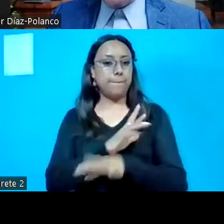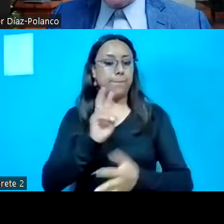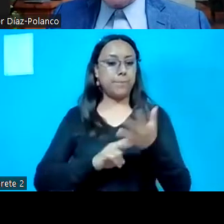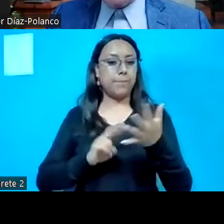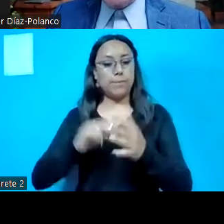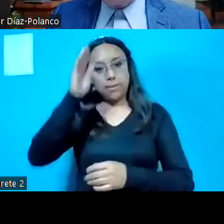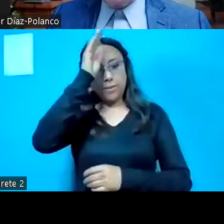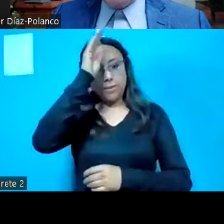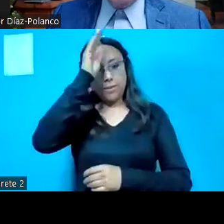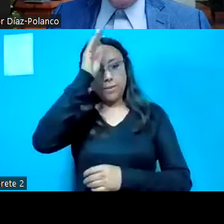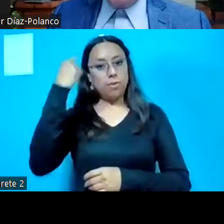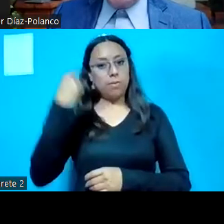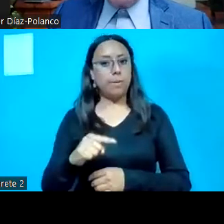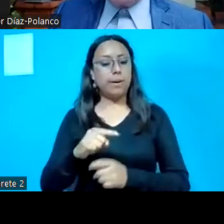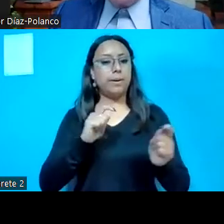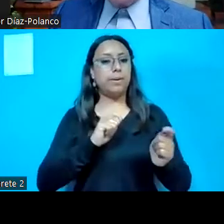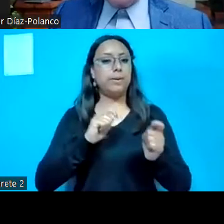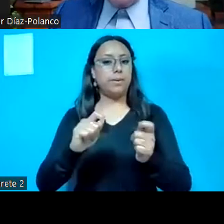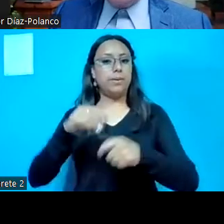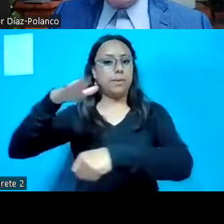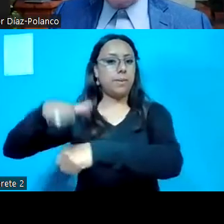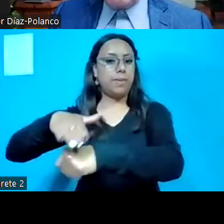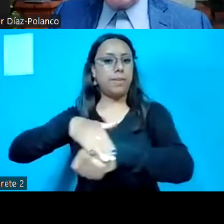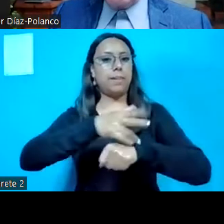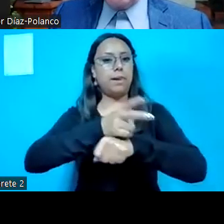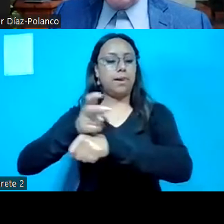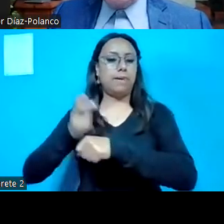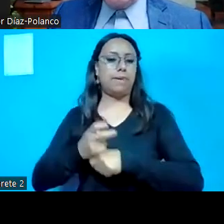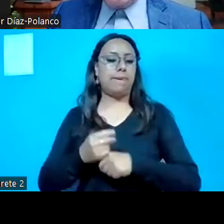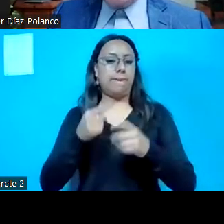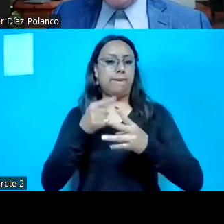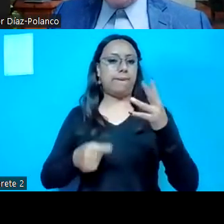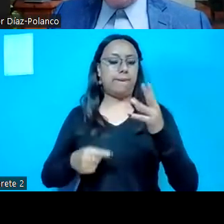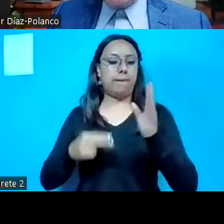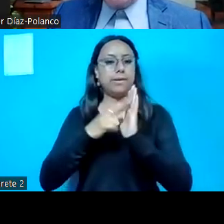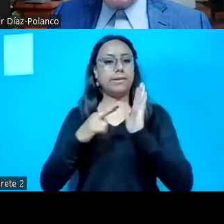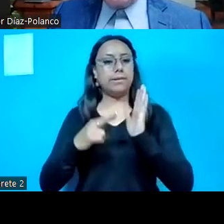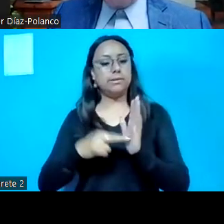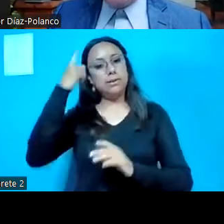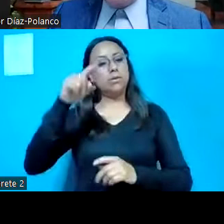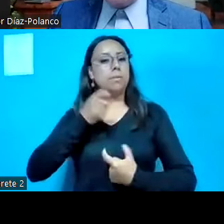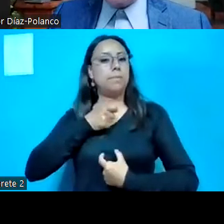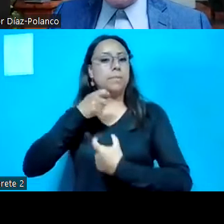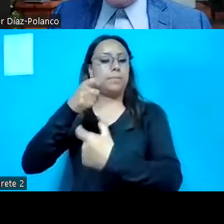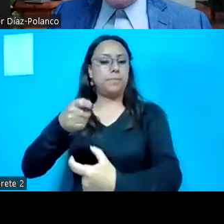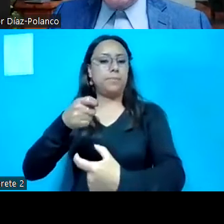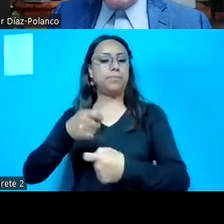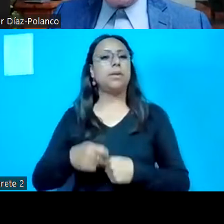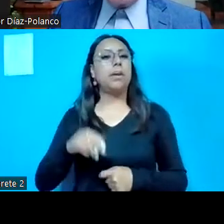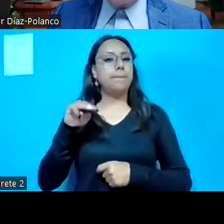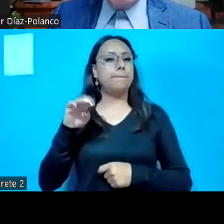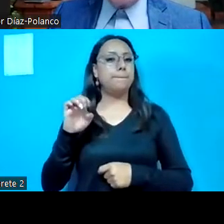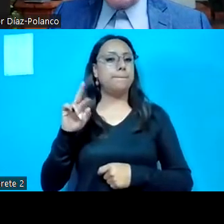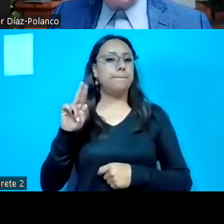acuerdo por el que se emite la convocatoria y las bases para la entrega de la medalla al mérito de